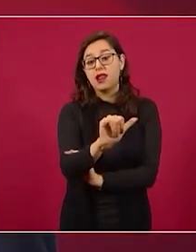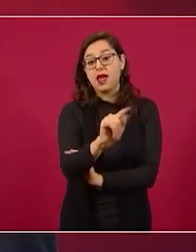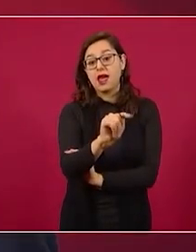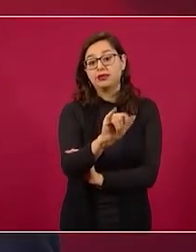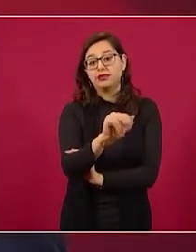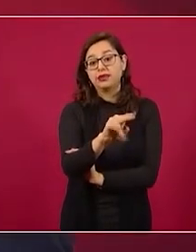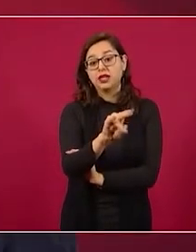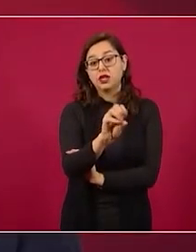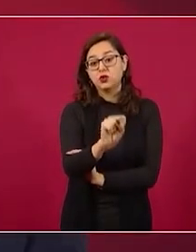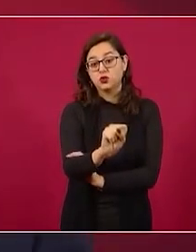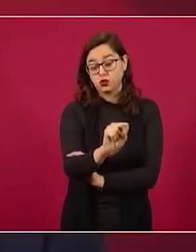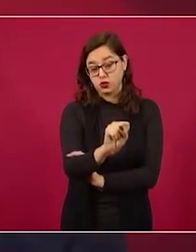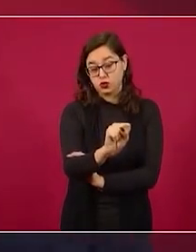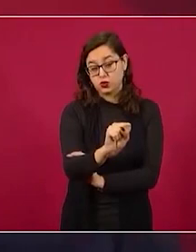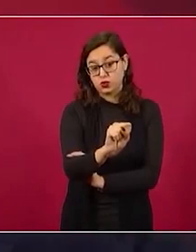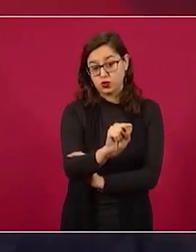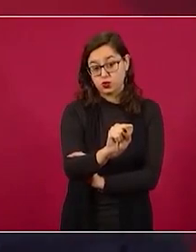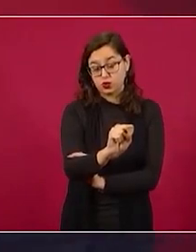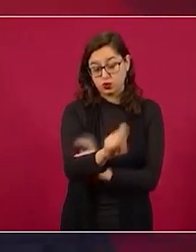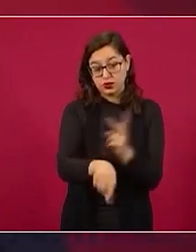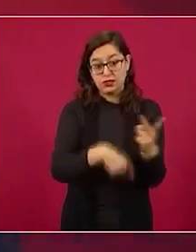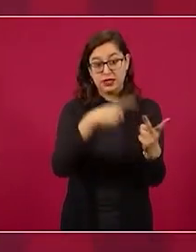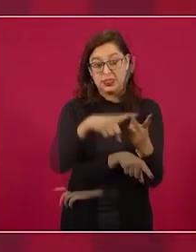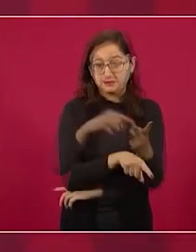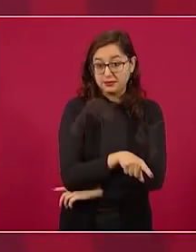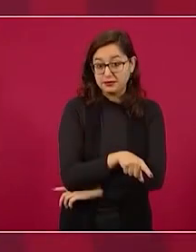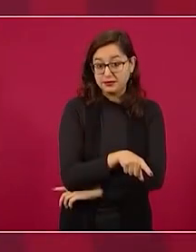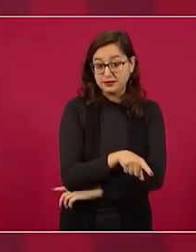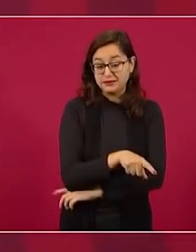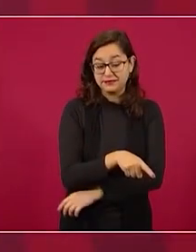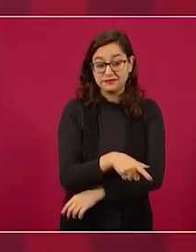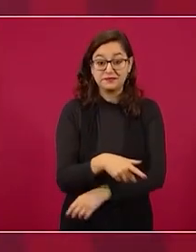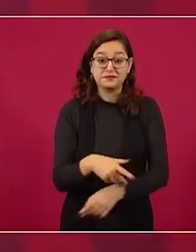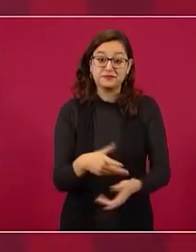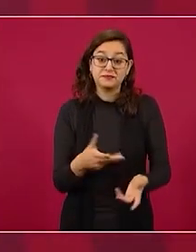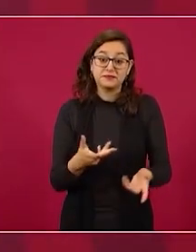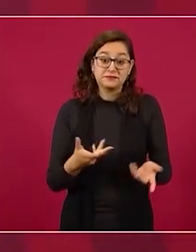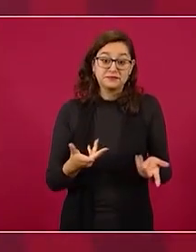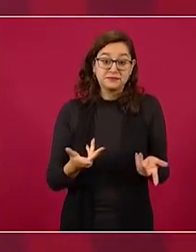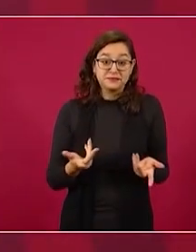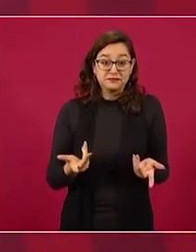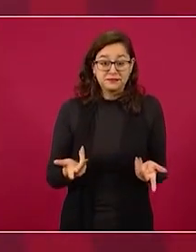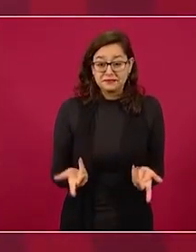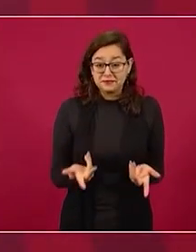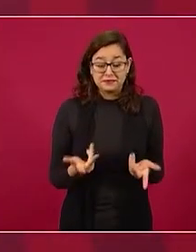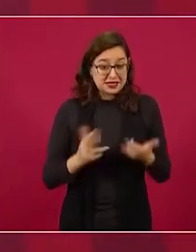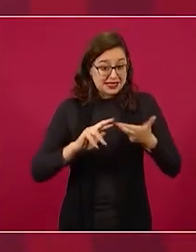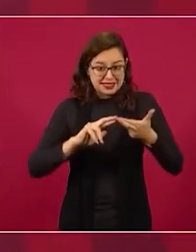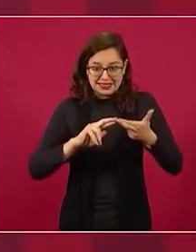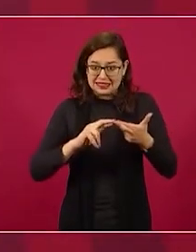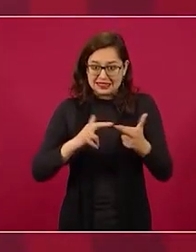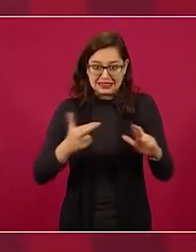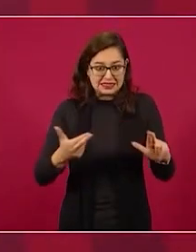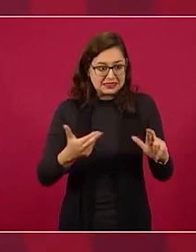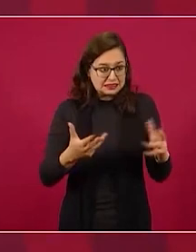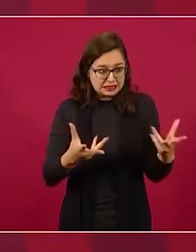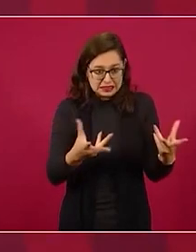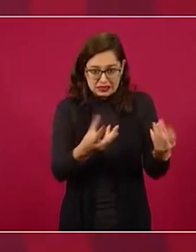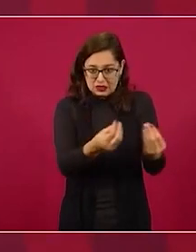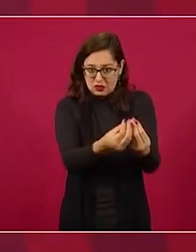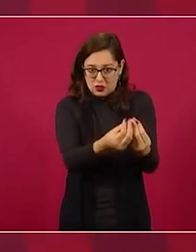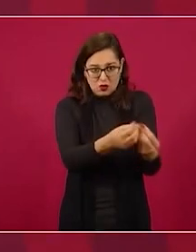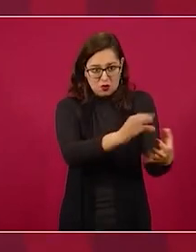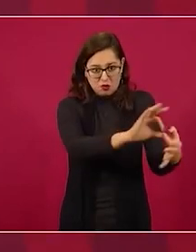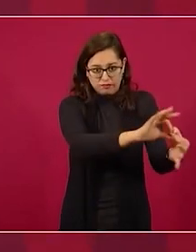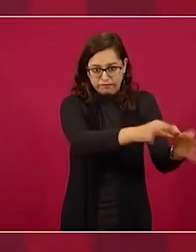y tiene que ver con Roberto Madrazo es una relación de complicidad